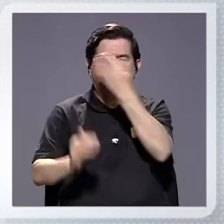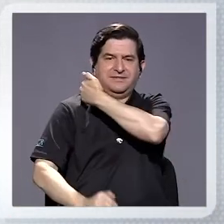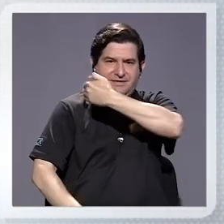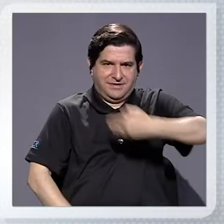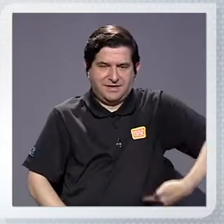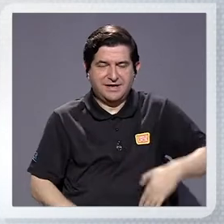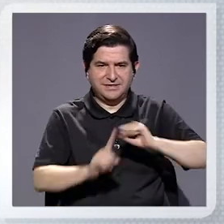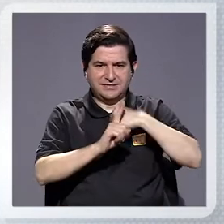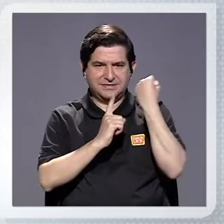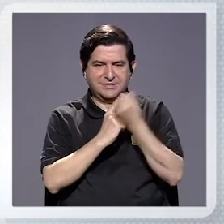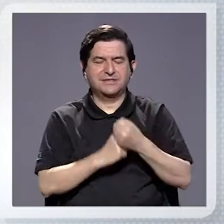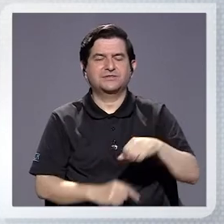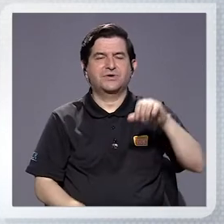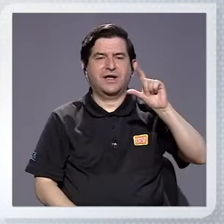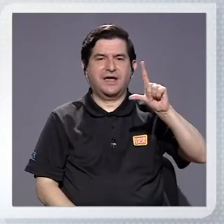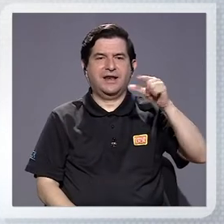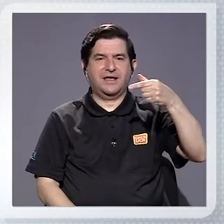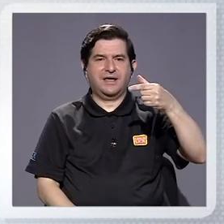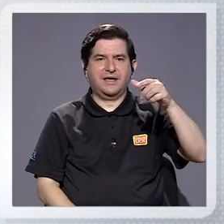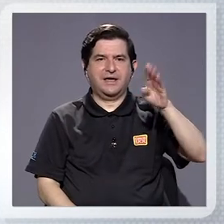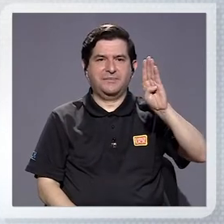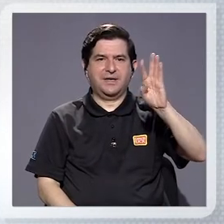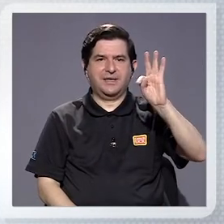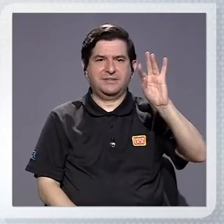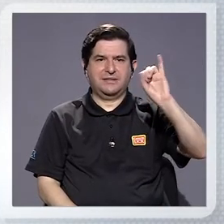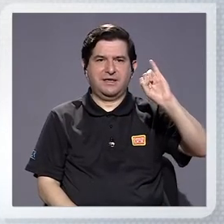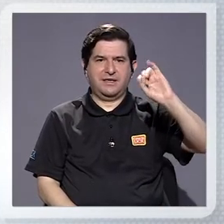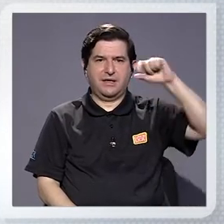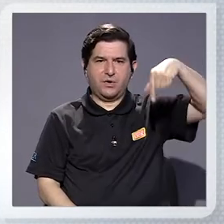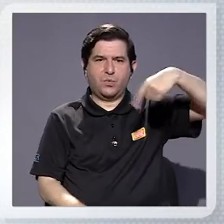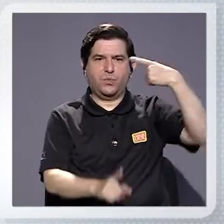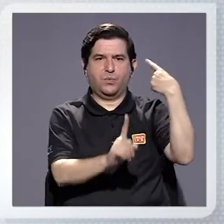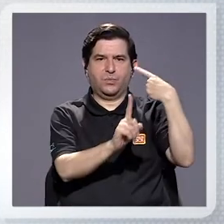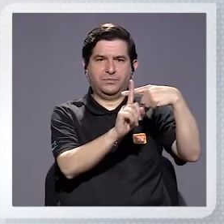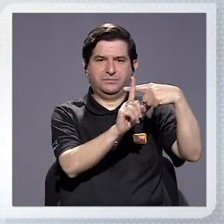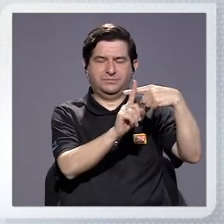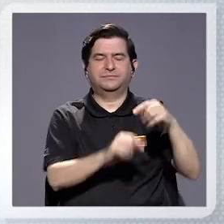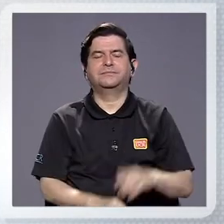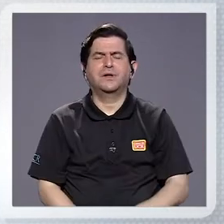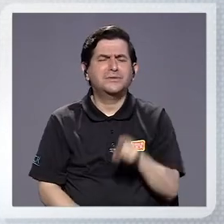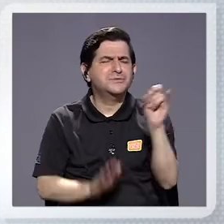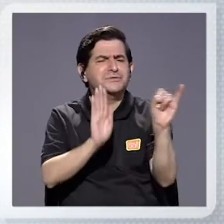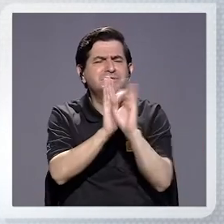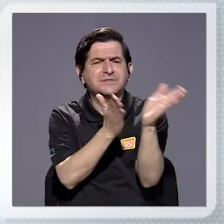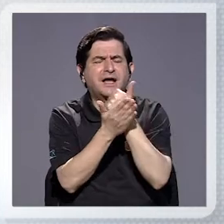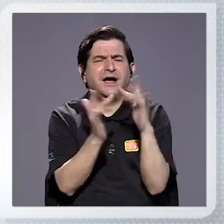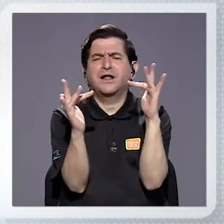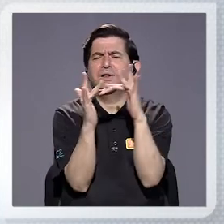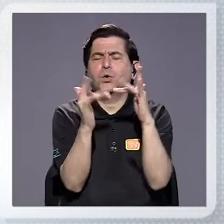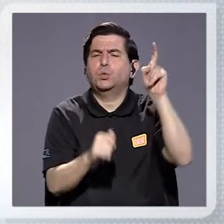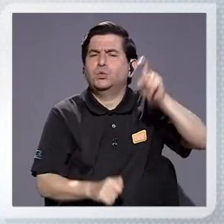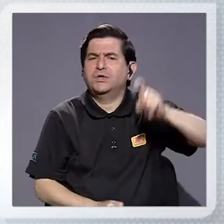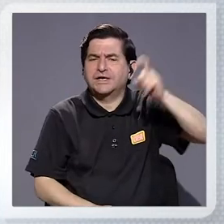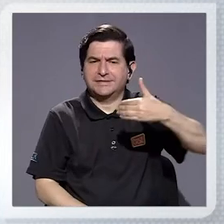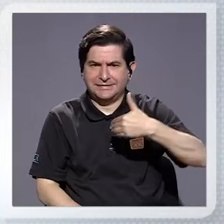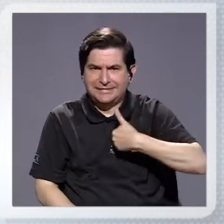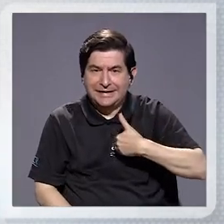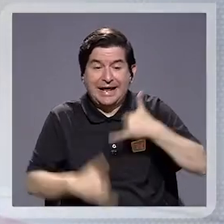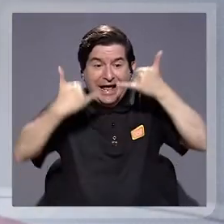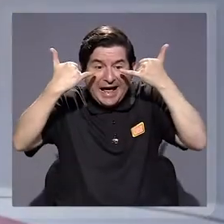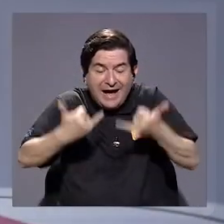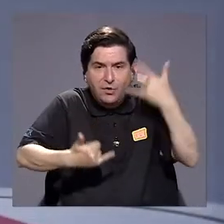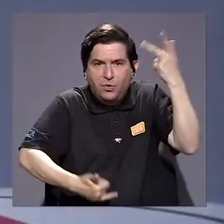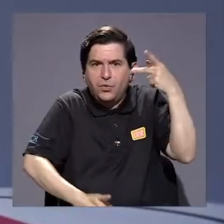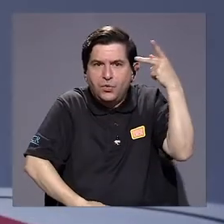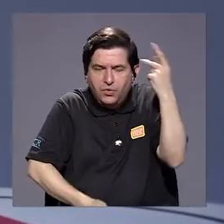presidencial para asuntos LGBTIQ+. Margarita, ¿ha identificado algún acercamiento necesario que